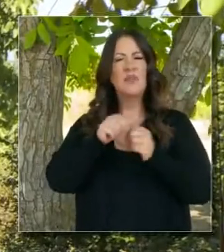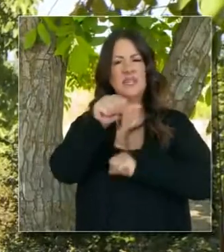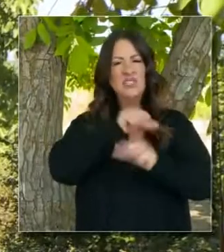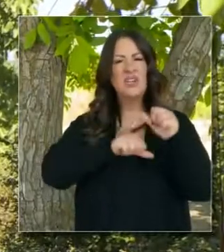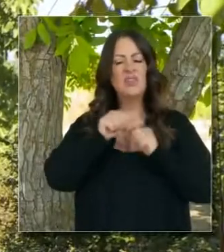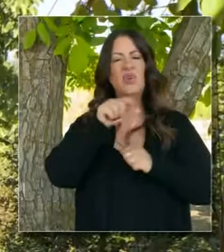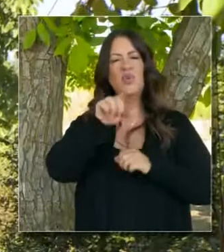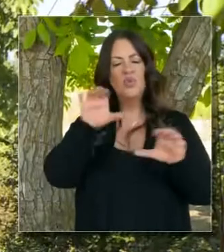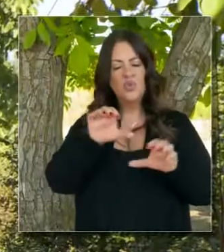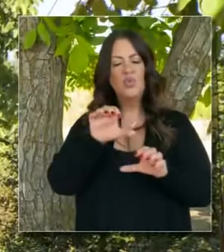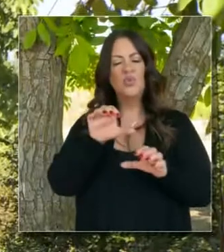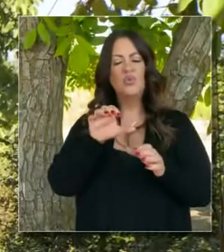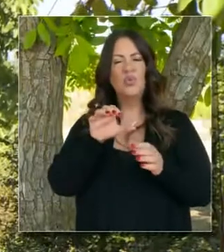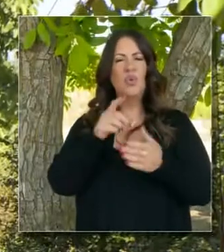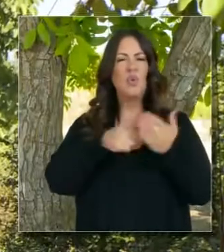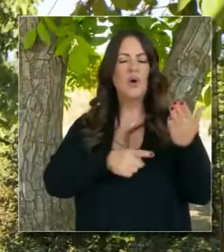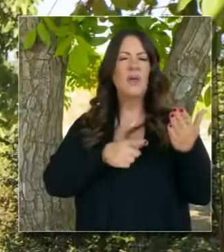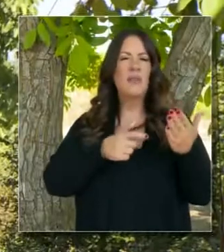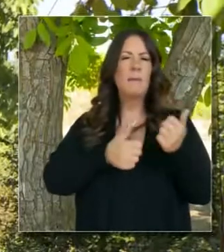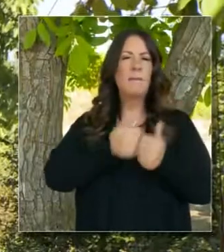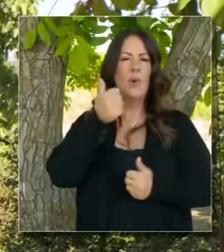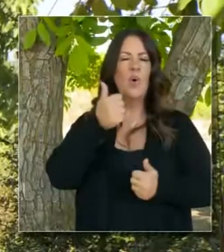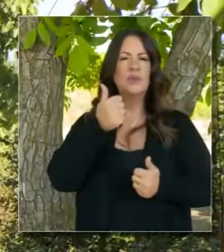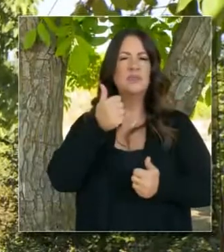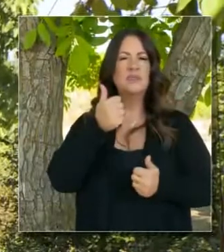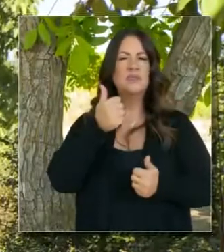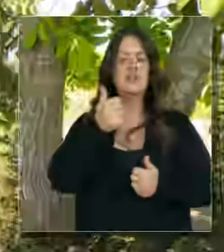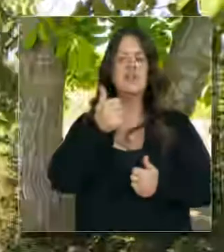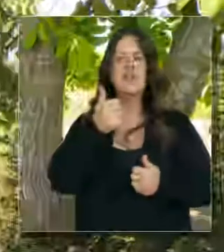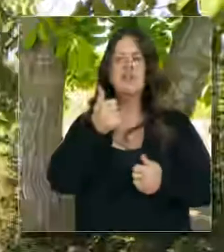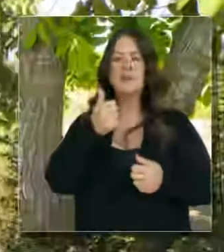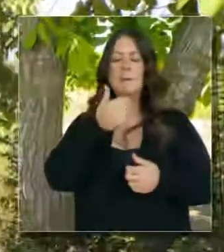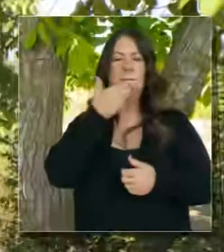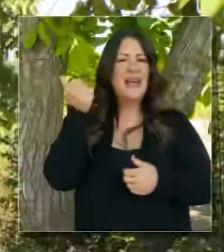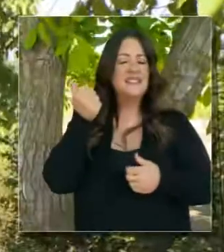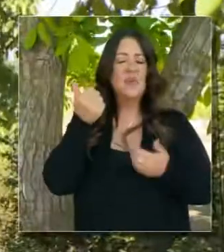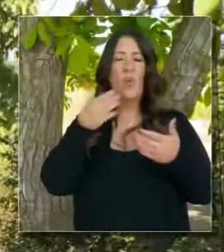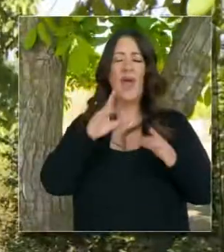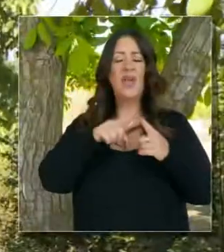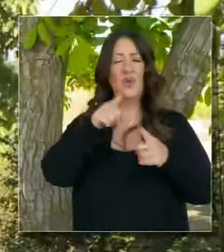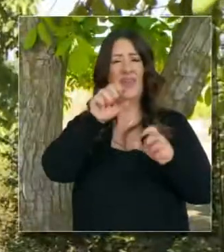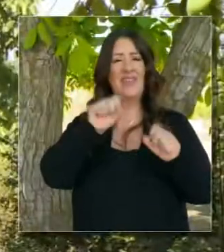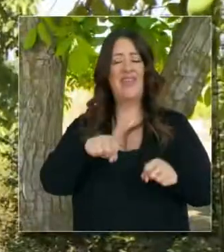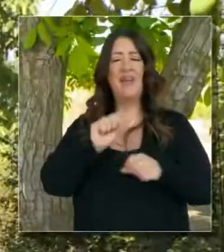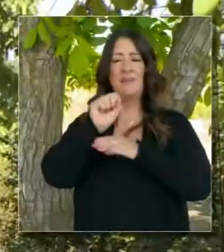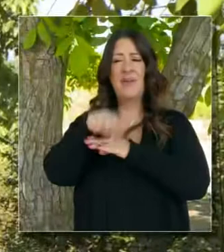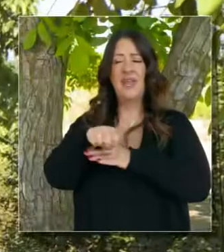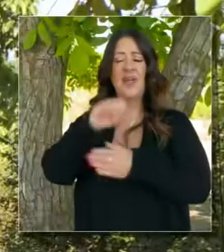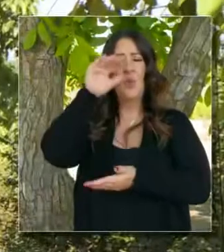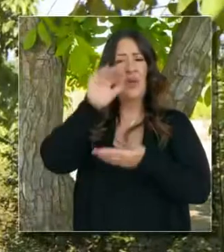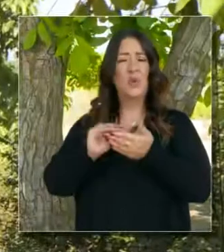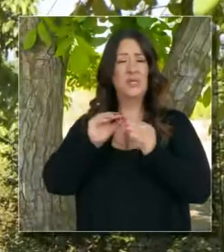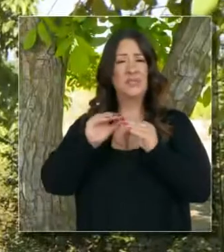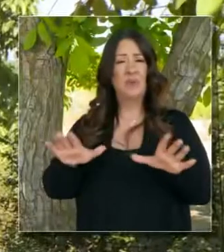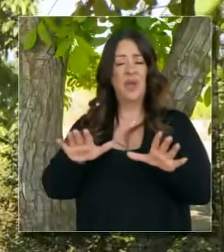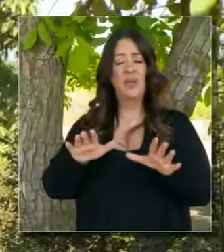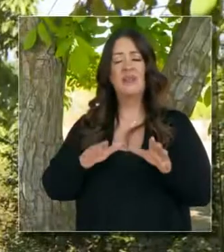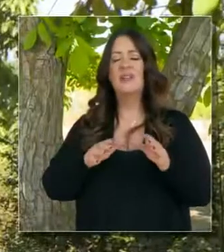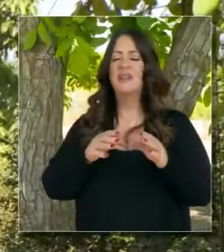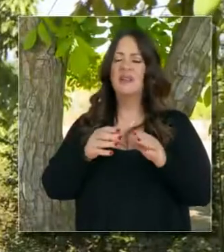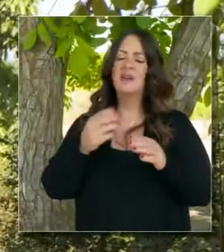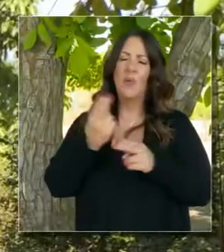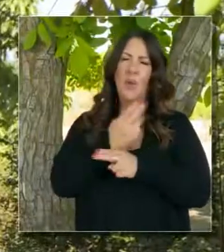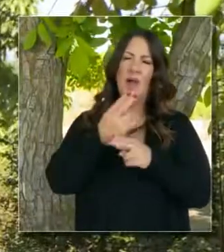que pueda usted hacer la cosa más potente, no farmacéutica, que pueda hacer usted para intervenir y mitigar la